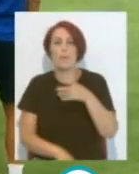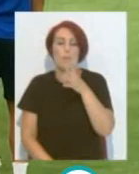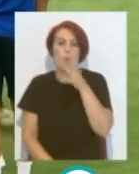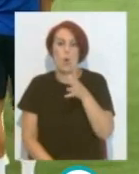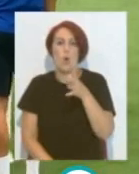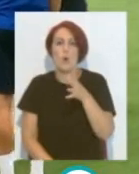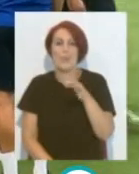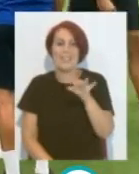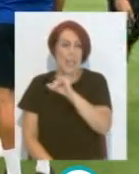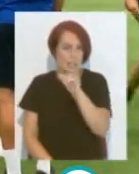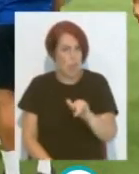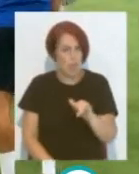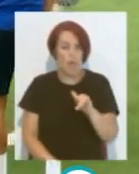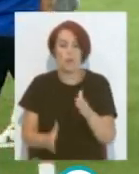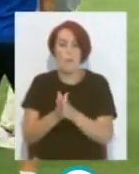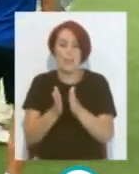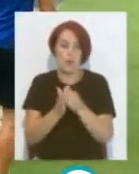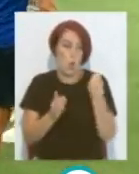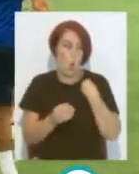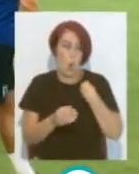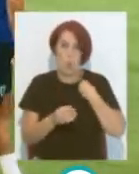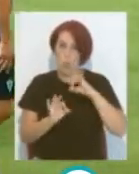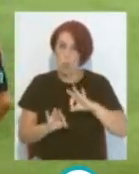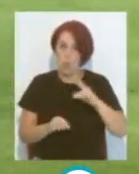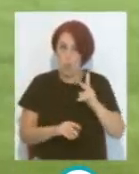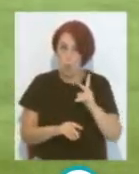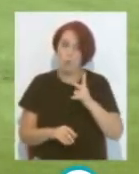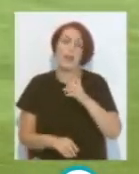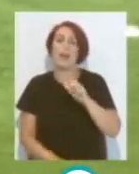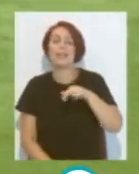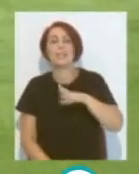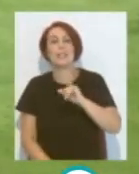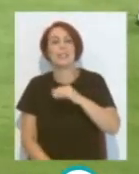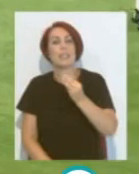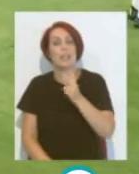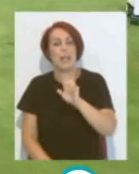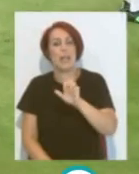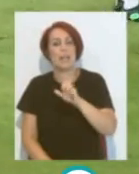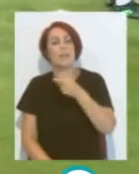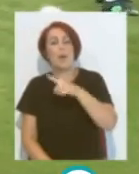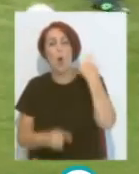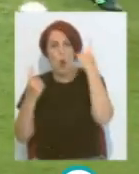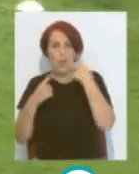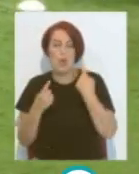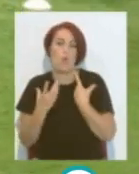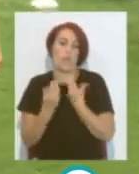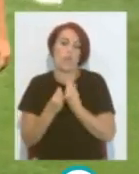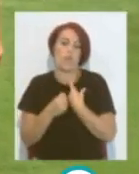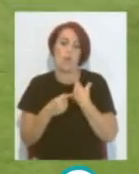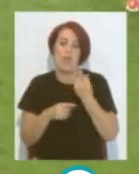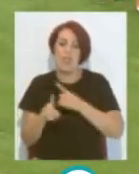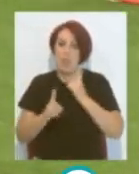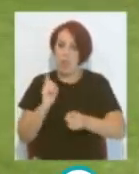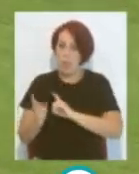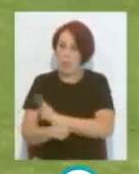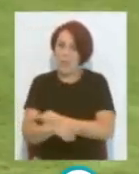Sánchez Fue compañero Justamente con él Enrique Y Jorge Cordero Con la dirección deportiva El propio presidente